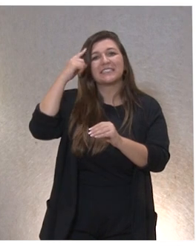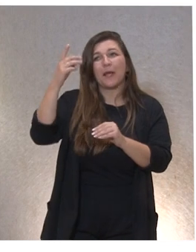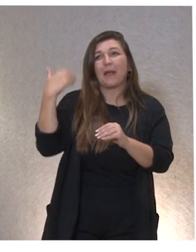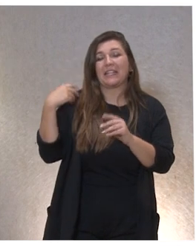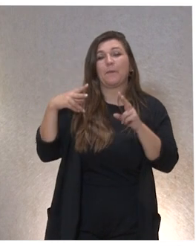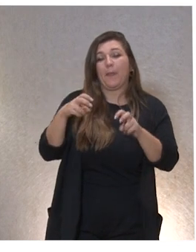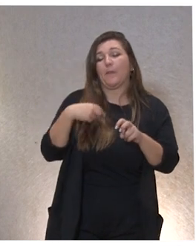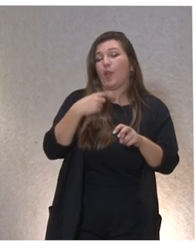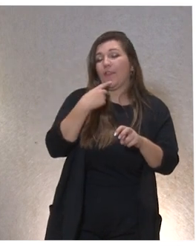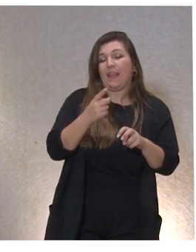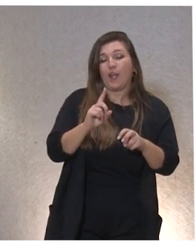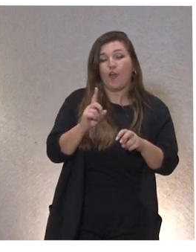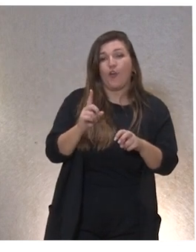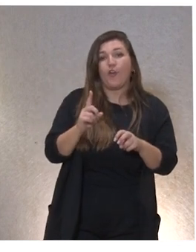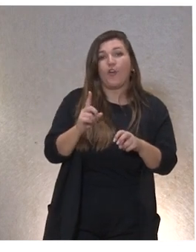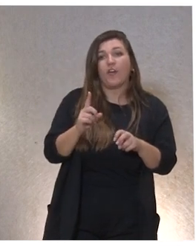dicho,